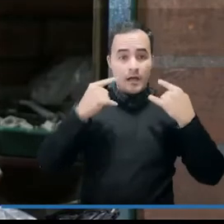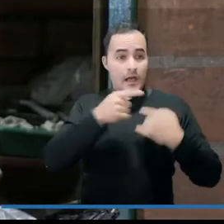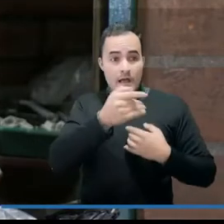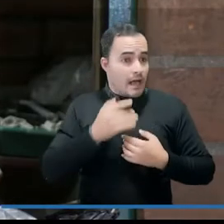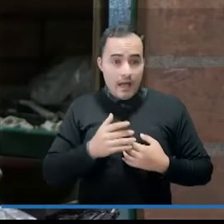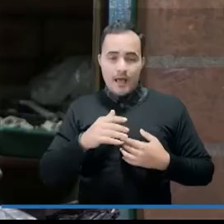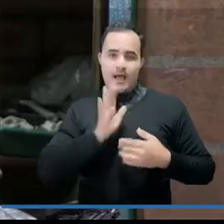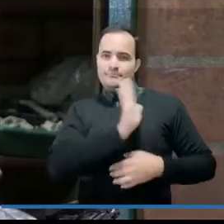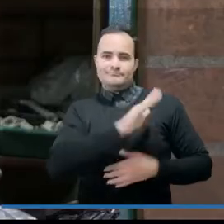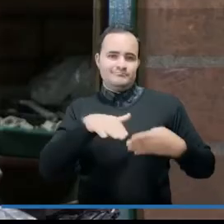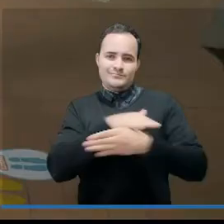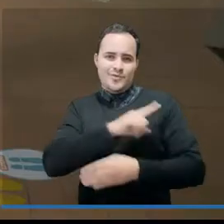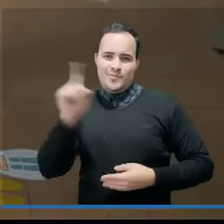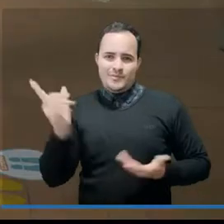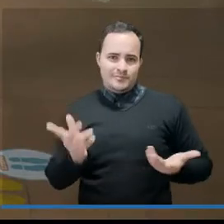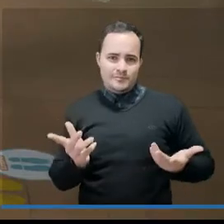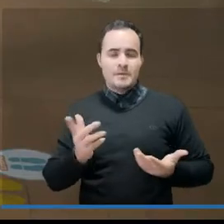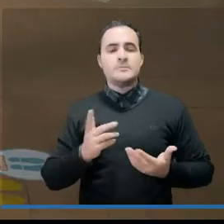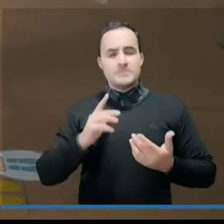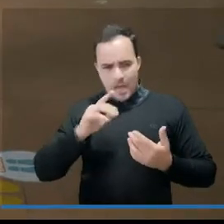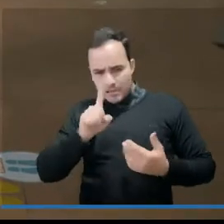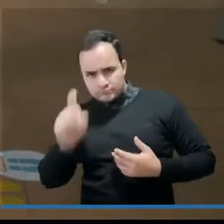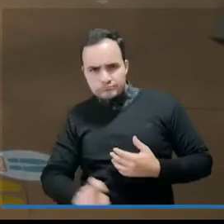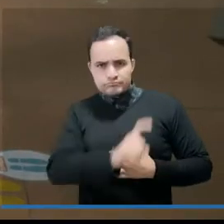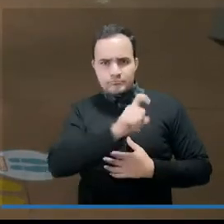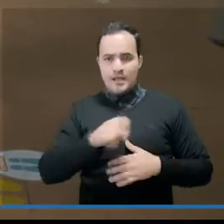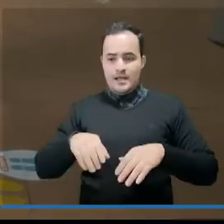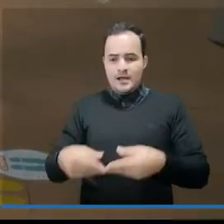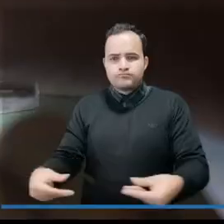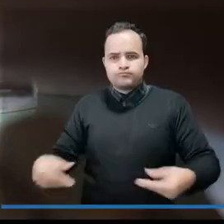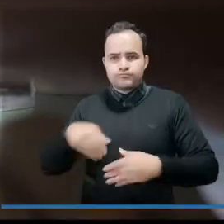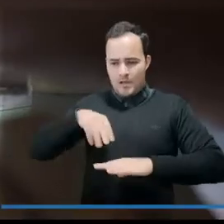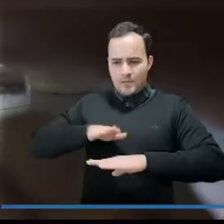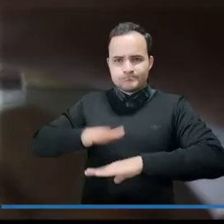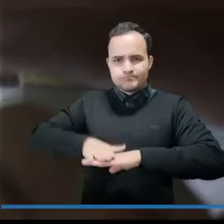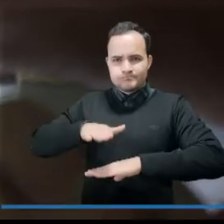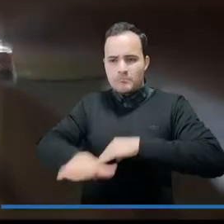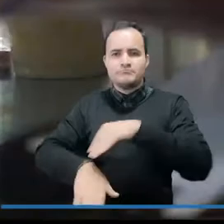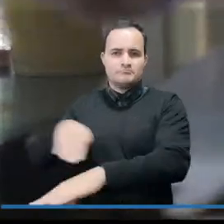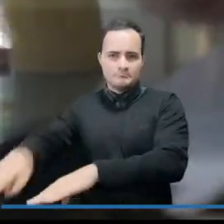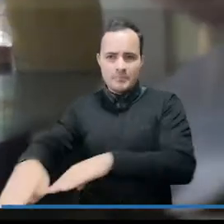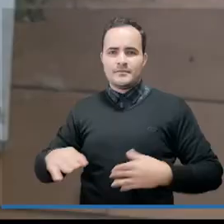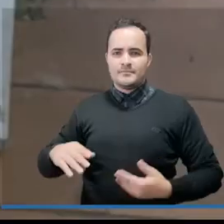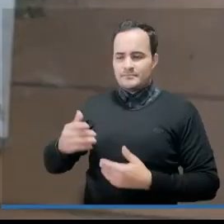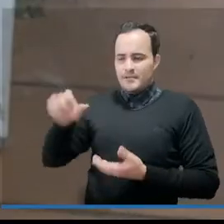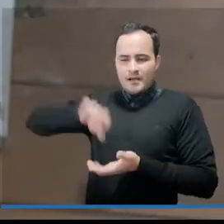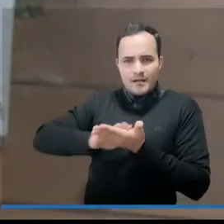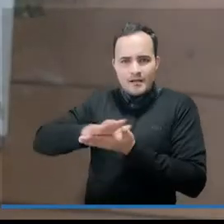y sin él no puede ingresar al centro comercial. Se le hace la debida desinfección, están los tapetes, está el alcohol, está el gel.